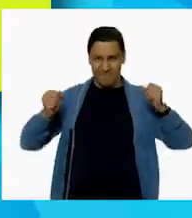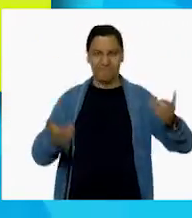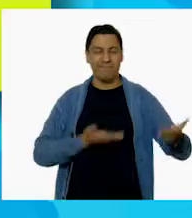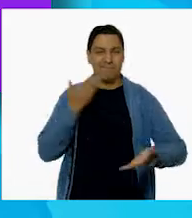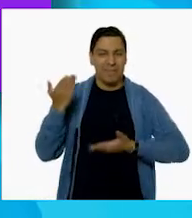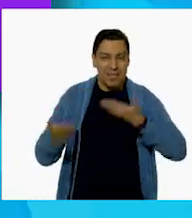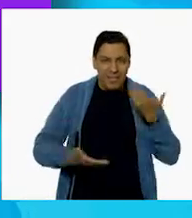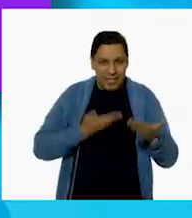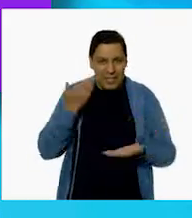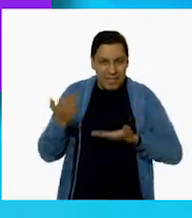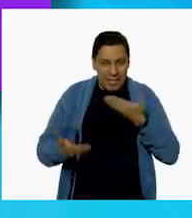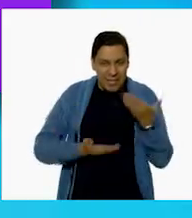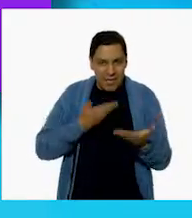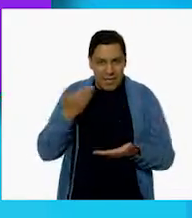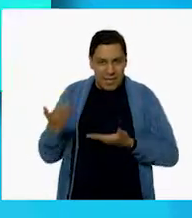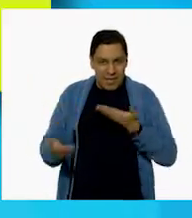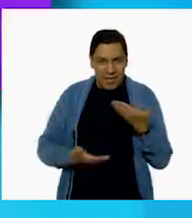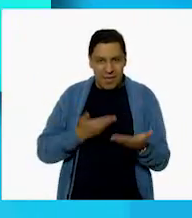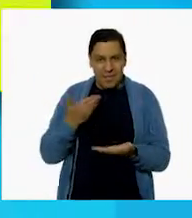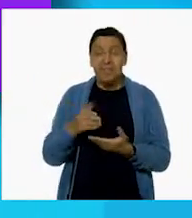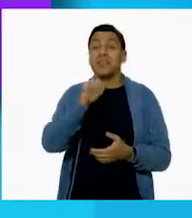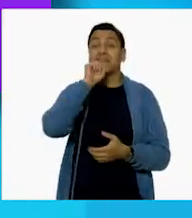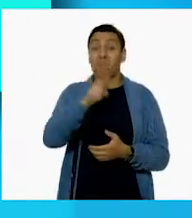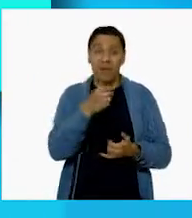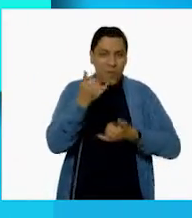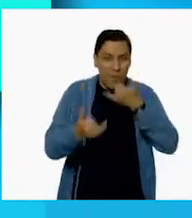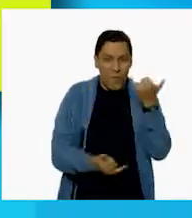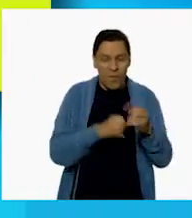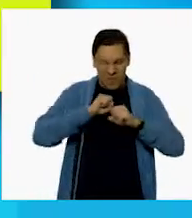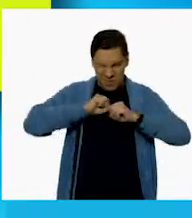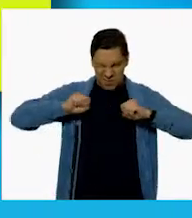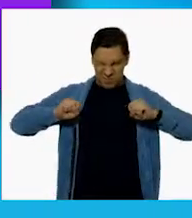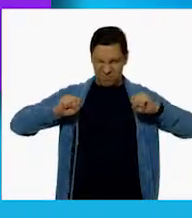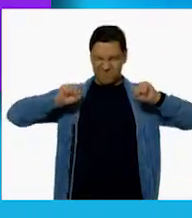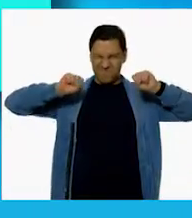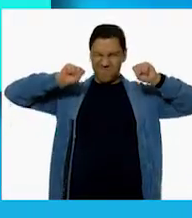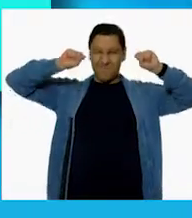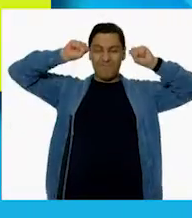Bailar y estirarse.